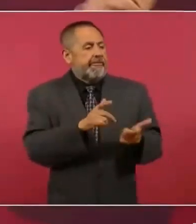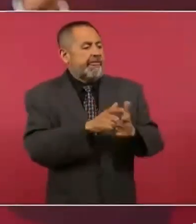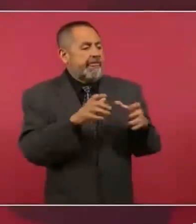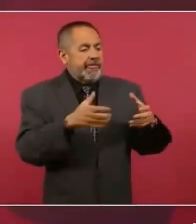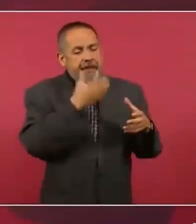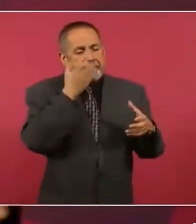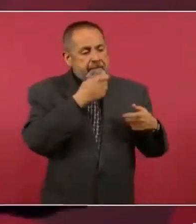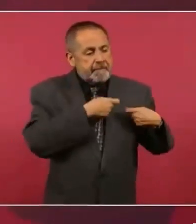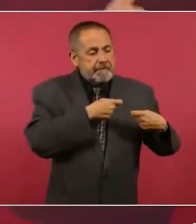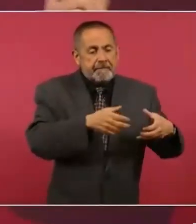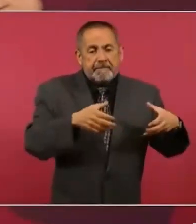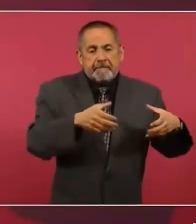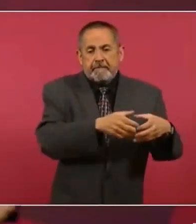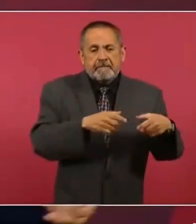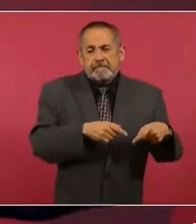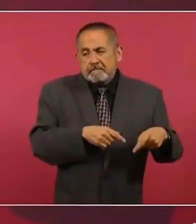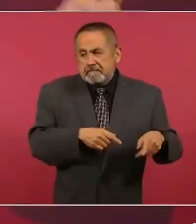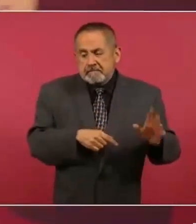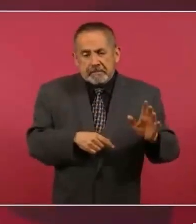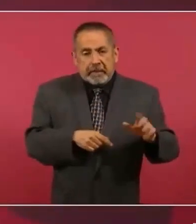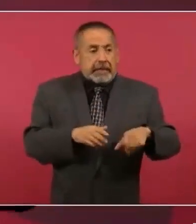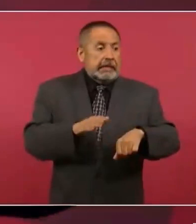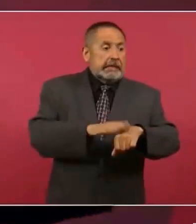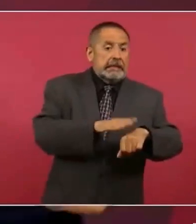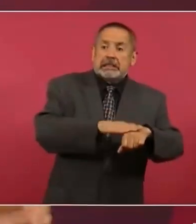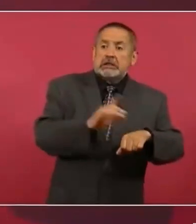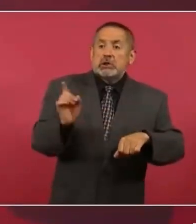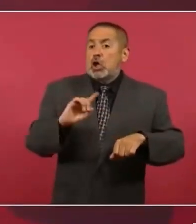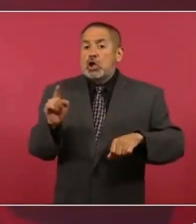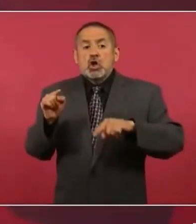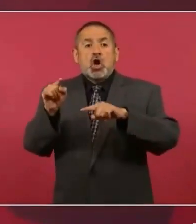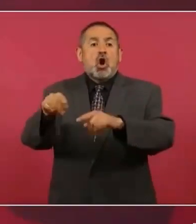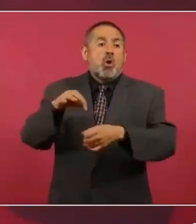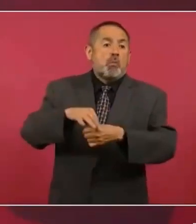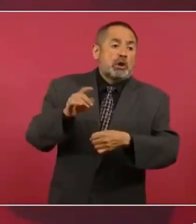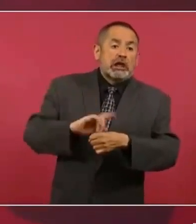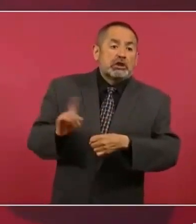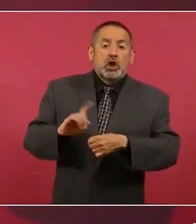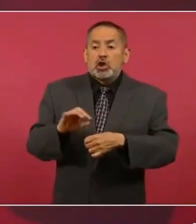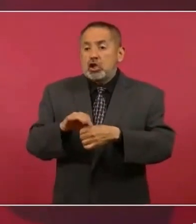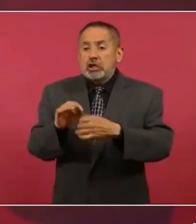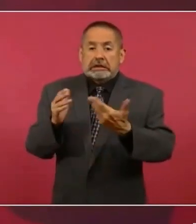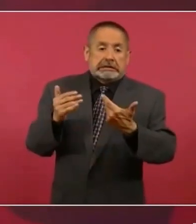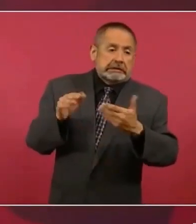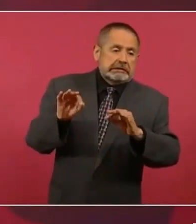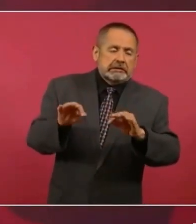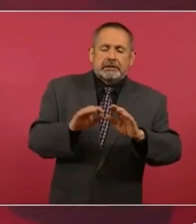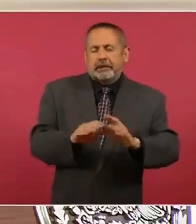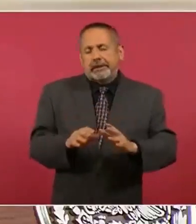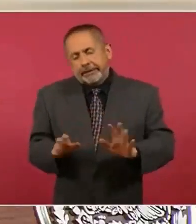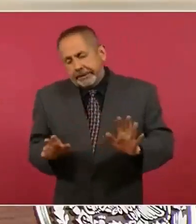llamaron a no votar.